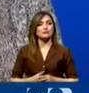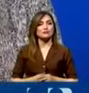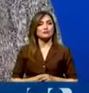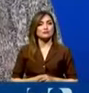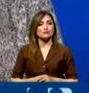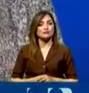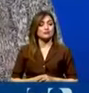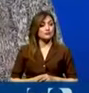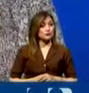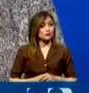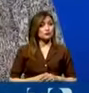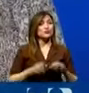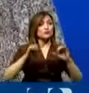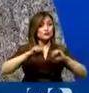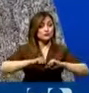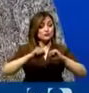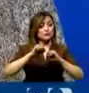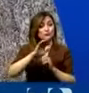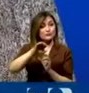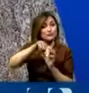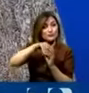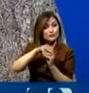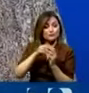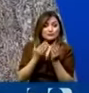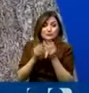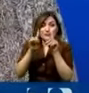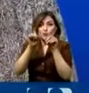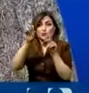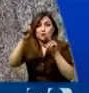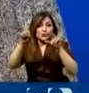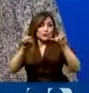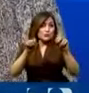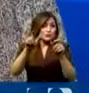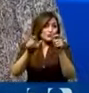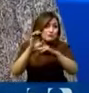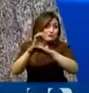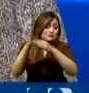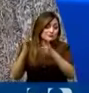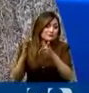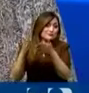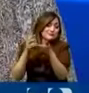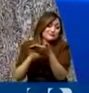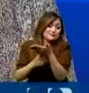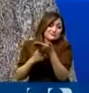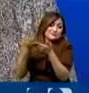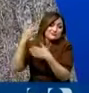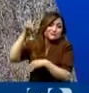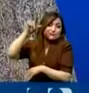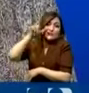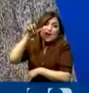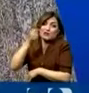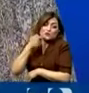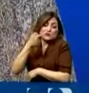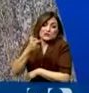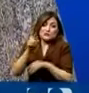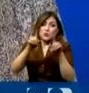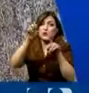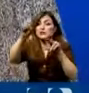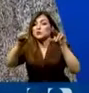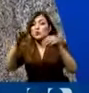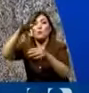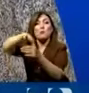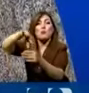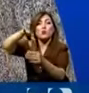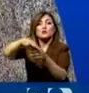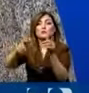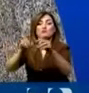de eso incluirse el dar paso a una consulta popular que también se venía analizando desde el gobierno para tener un camino de viabilidad en torno a lo que pasa en la